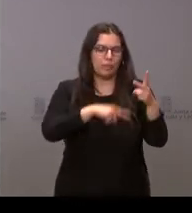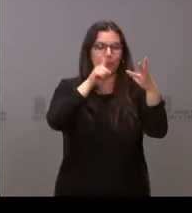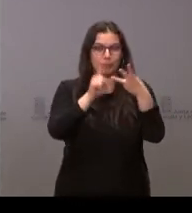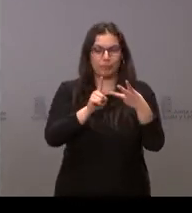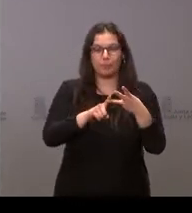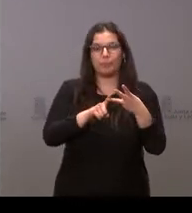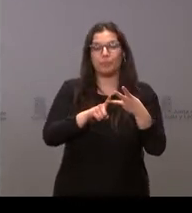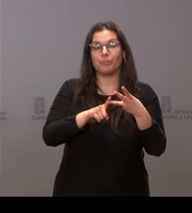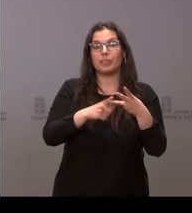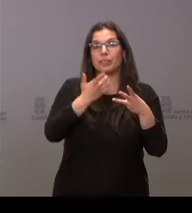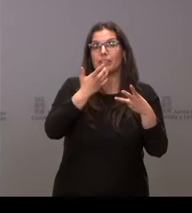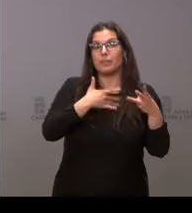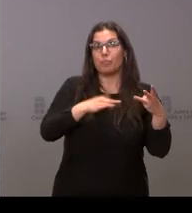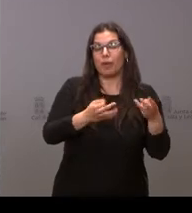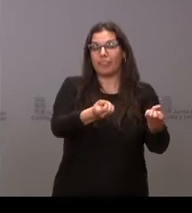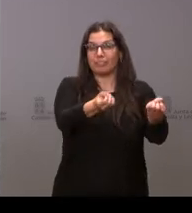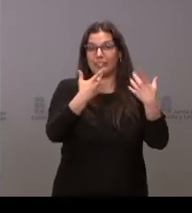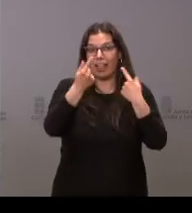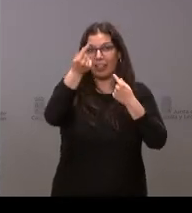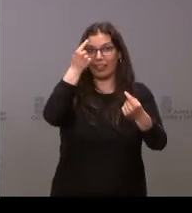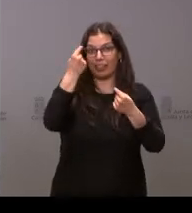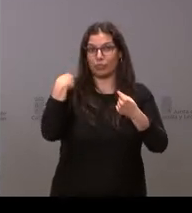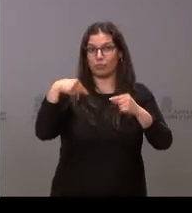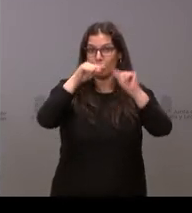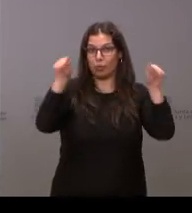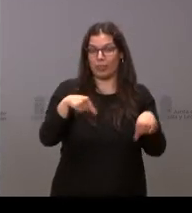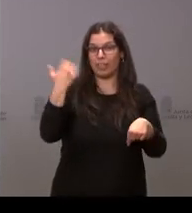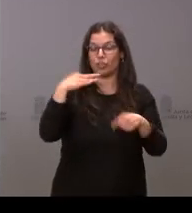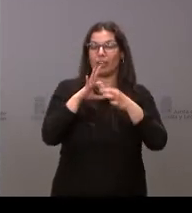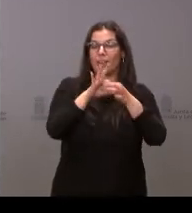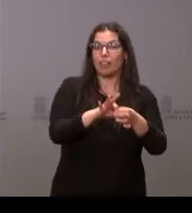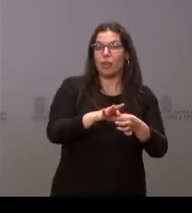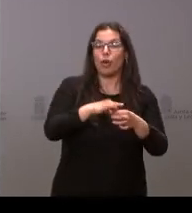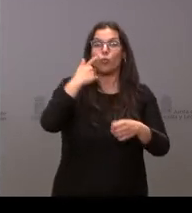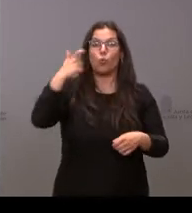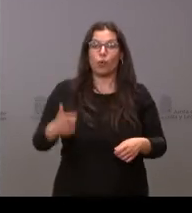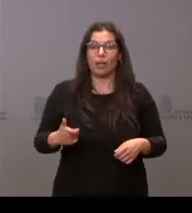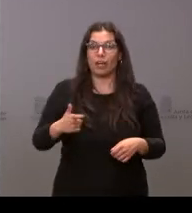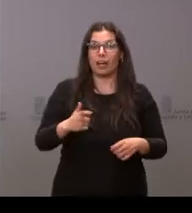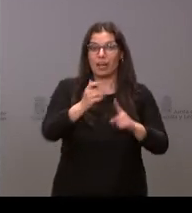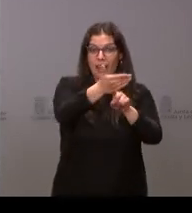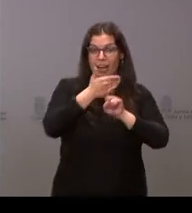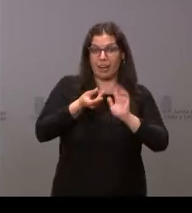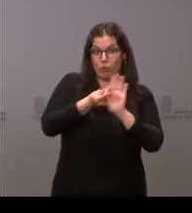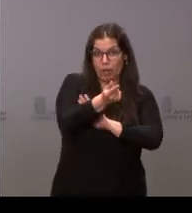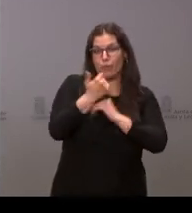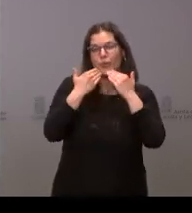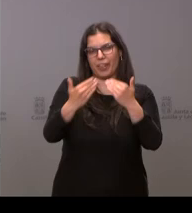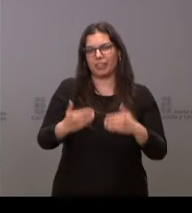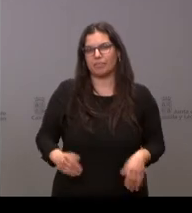último, si me puede dar a conocer los datos de la provincia de Soria en relación a Ucrania y los refugiados. Muchas gracias.